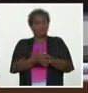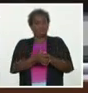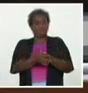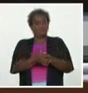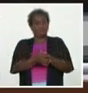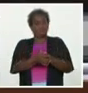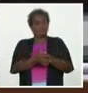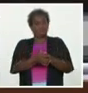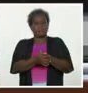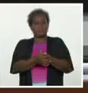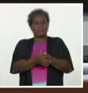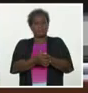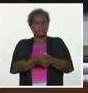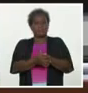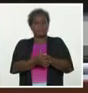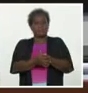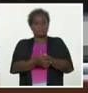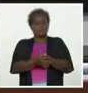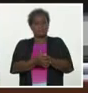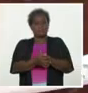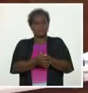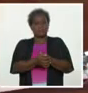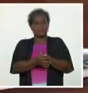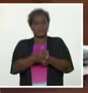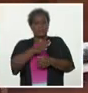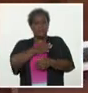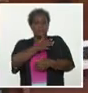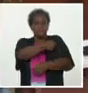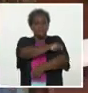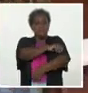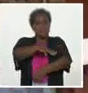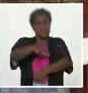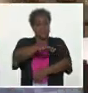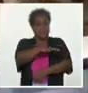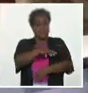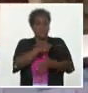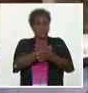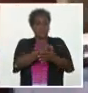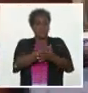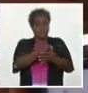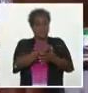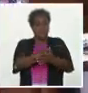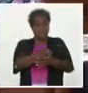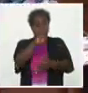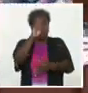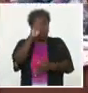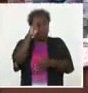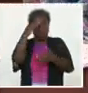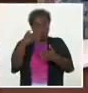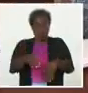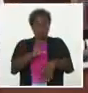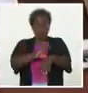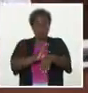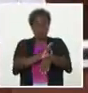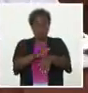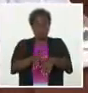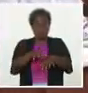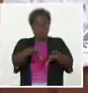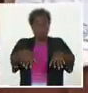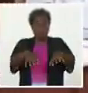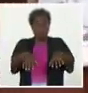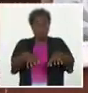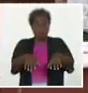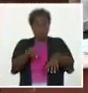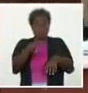nuestro pueblo. El enfrentamiento a la COVID-19 y la complejidad con que se manifiesta el